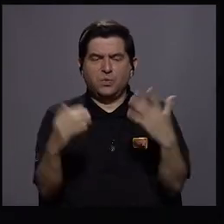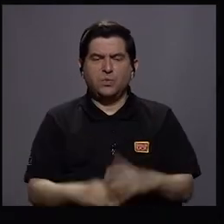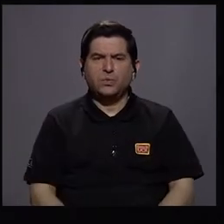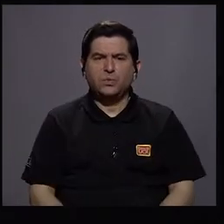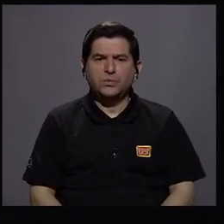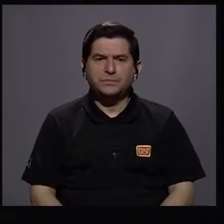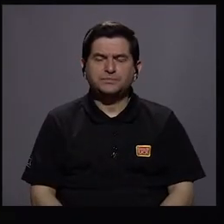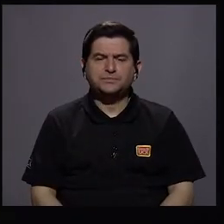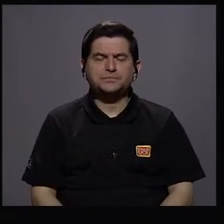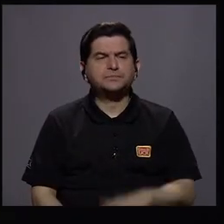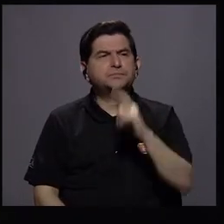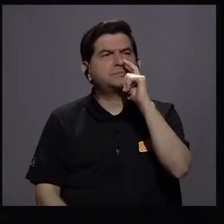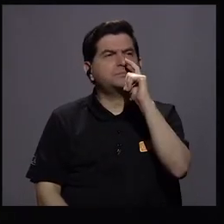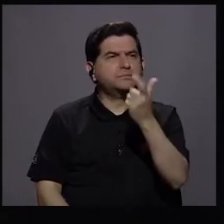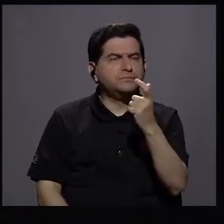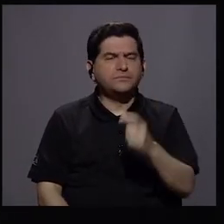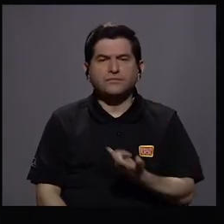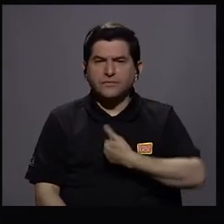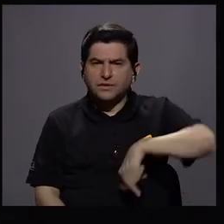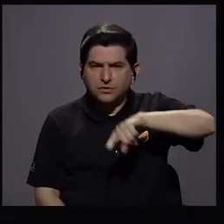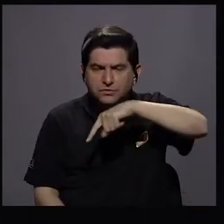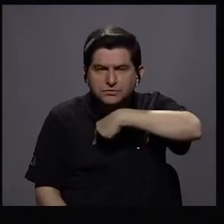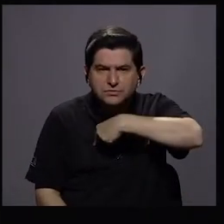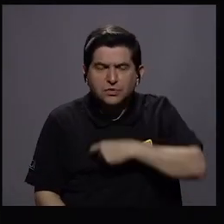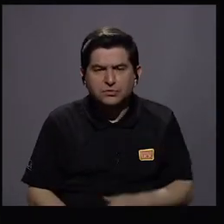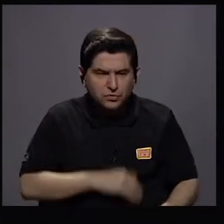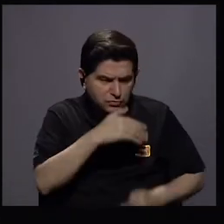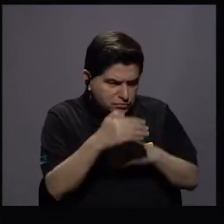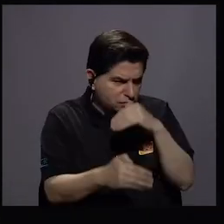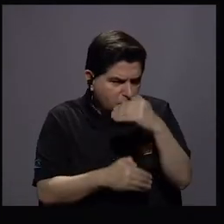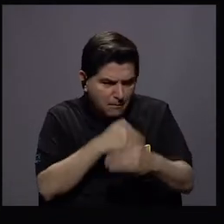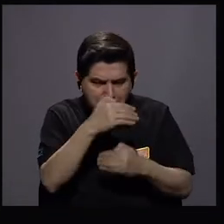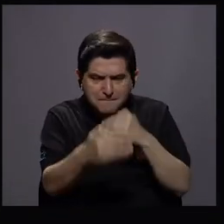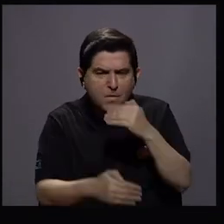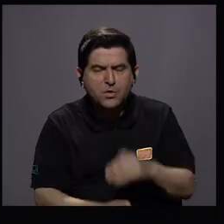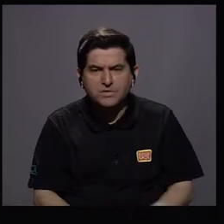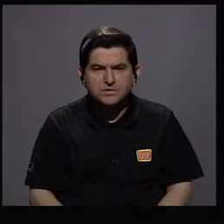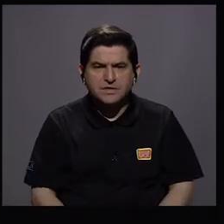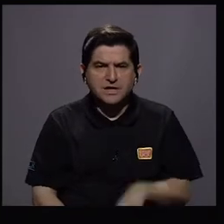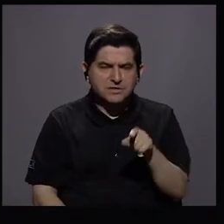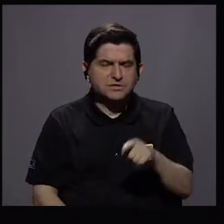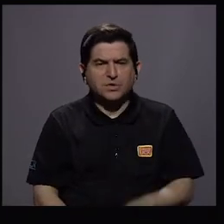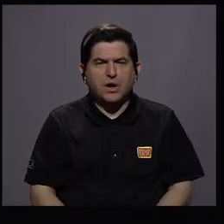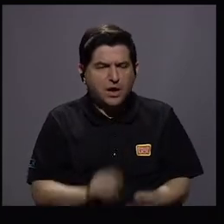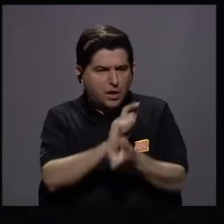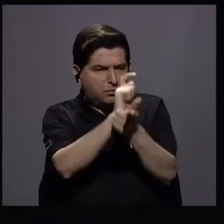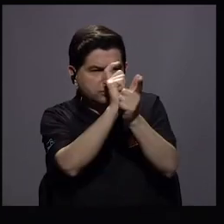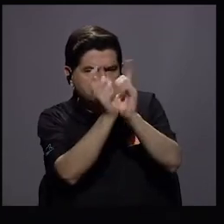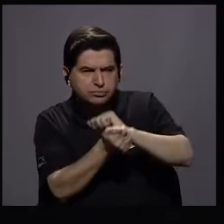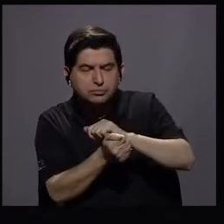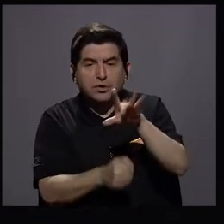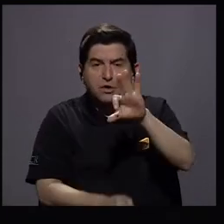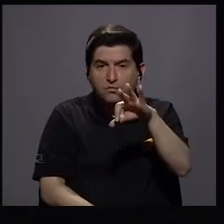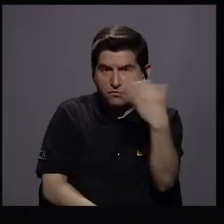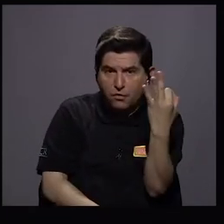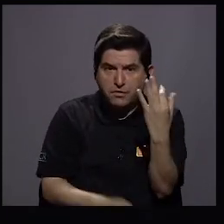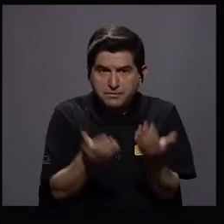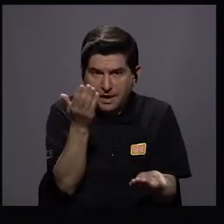hemos venido en procesos donde eso ha venido evolucionando mucho y de algún modo